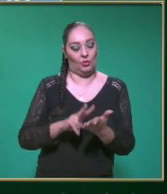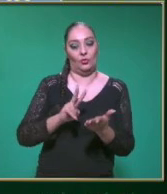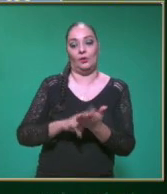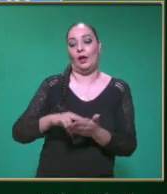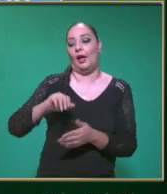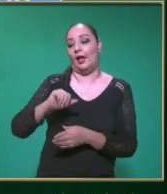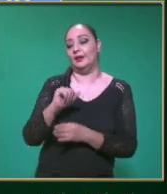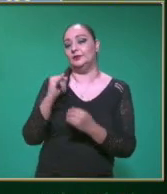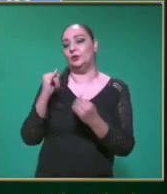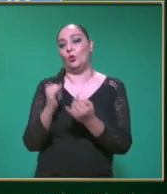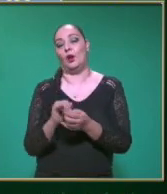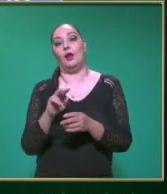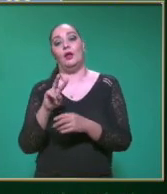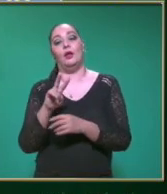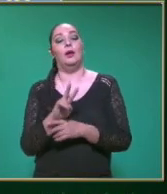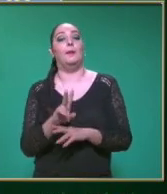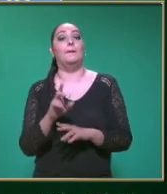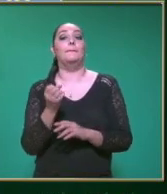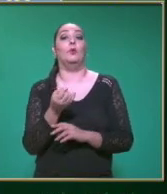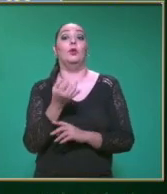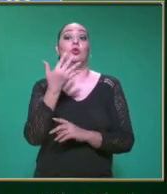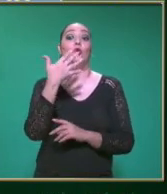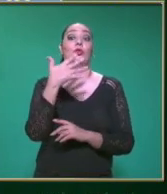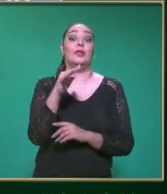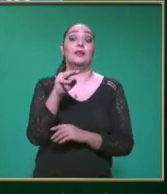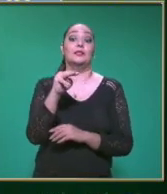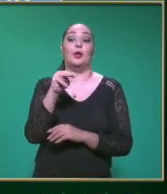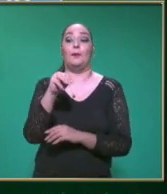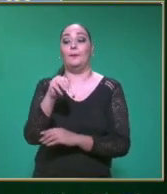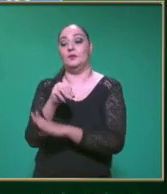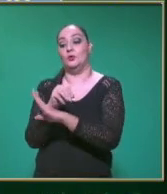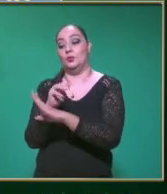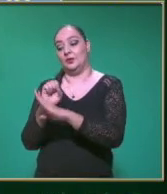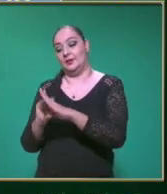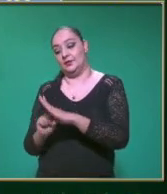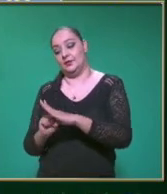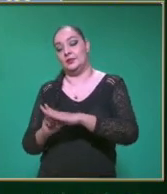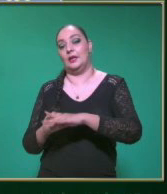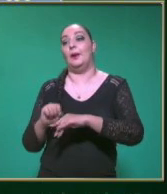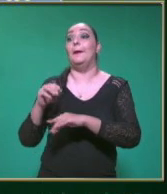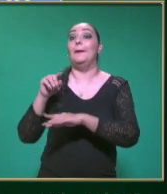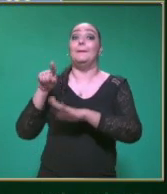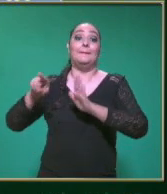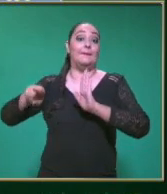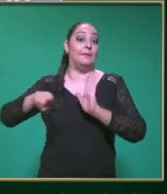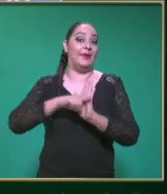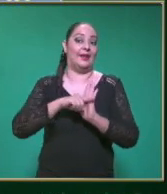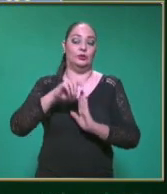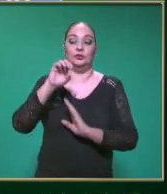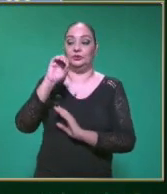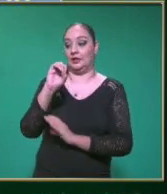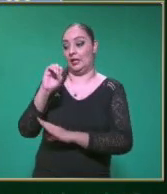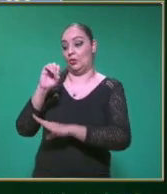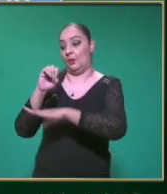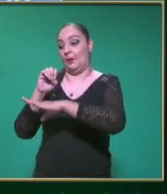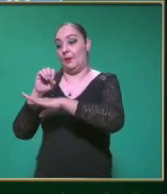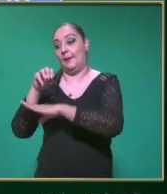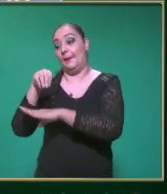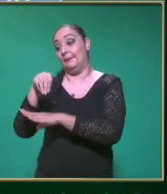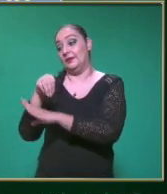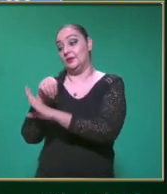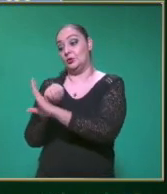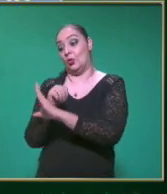A la velocidad Final Que vale 10 metros Por segundo Menos 0 metros Por segundo Que fue la velocidad